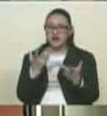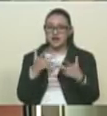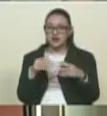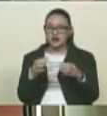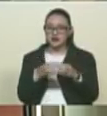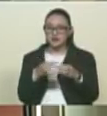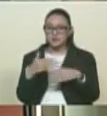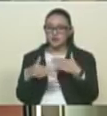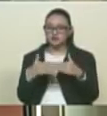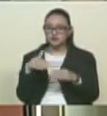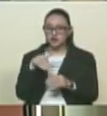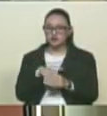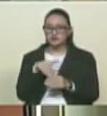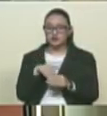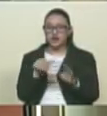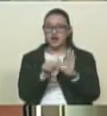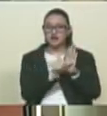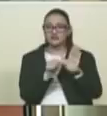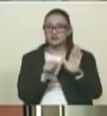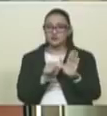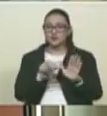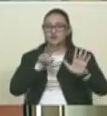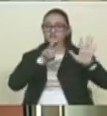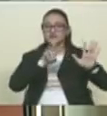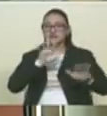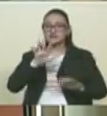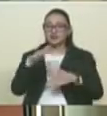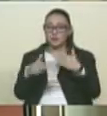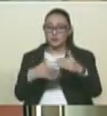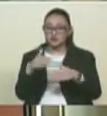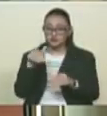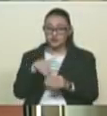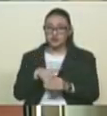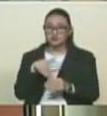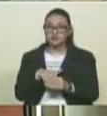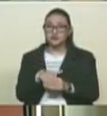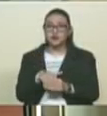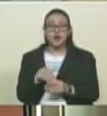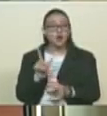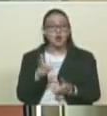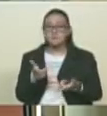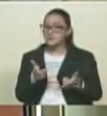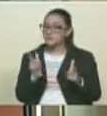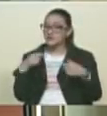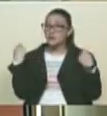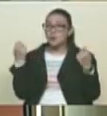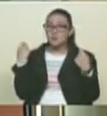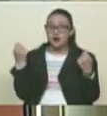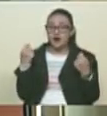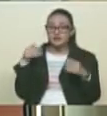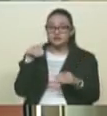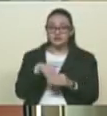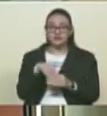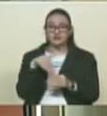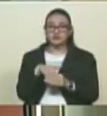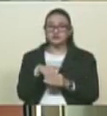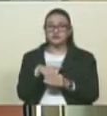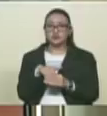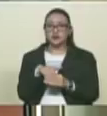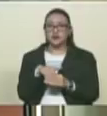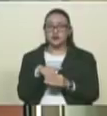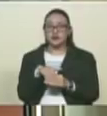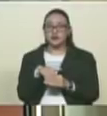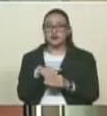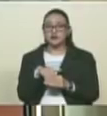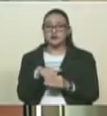Electorales. Artículo 75 de la Ley de Procesos Electorales. No se permitirá a propaganda electoral que, numeral 7,